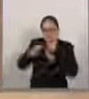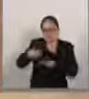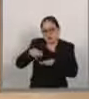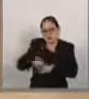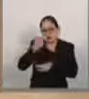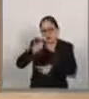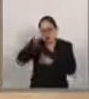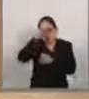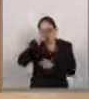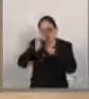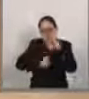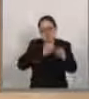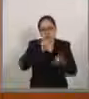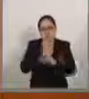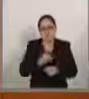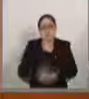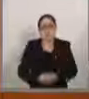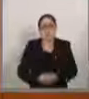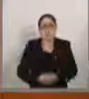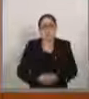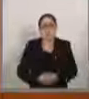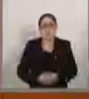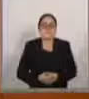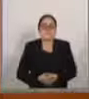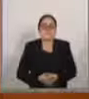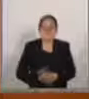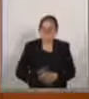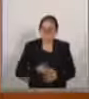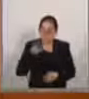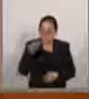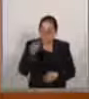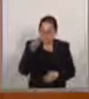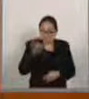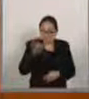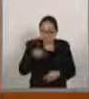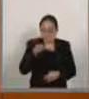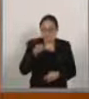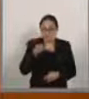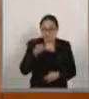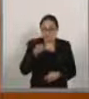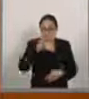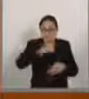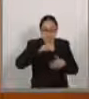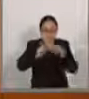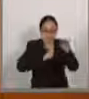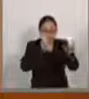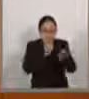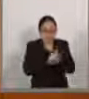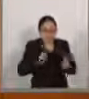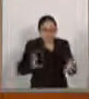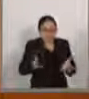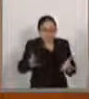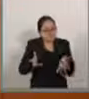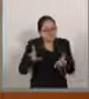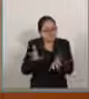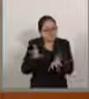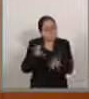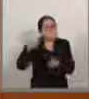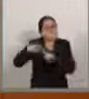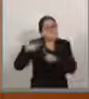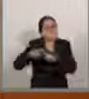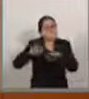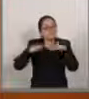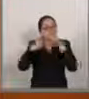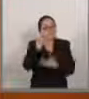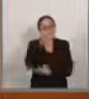acuerdos internacionales. De tal manera que promover esta gestión sostenible de todos los tipos de